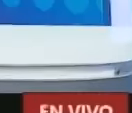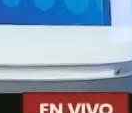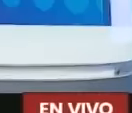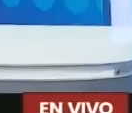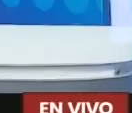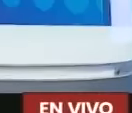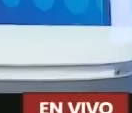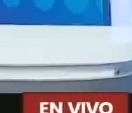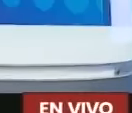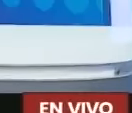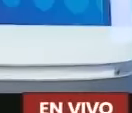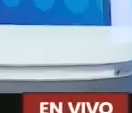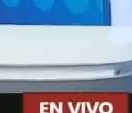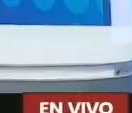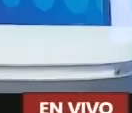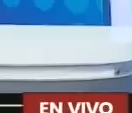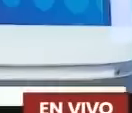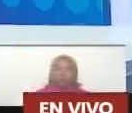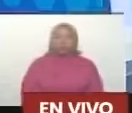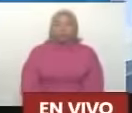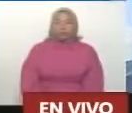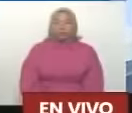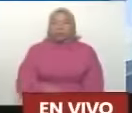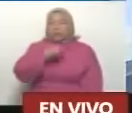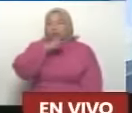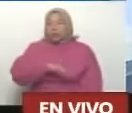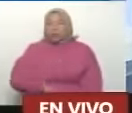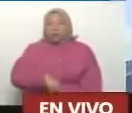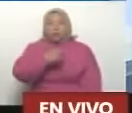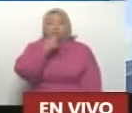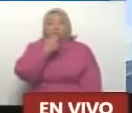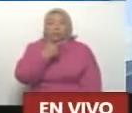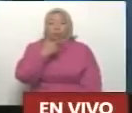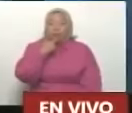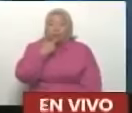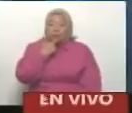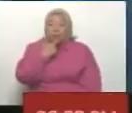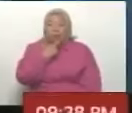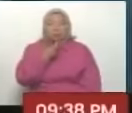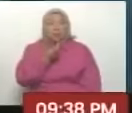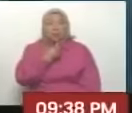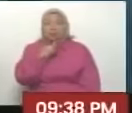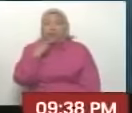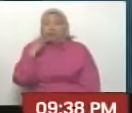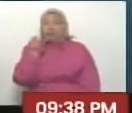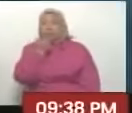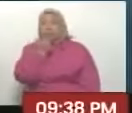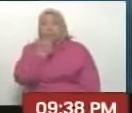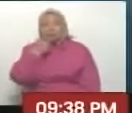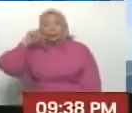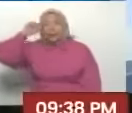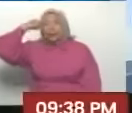Bueno, qué historia tan agradable y de recuerdos.